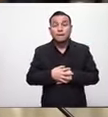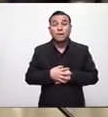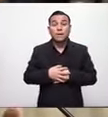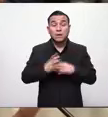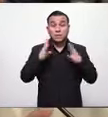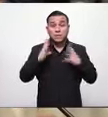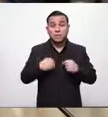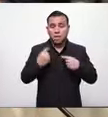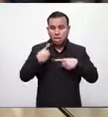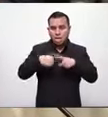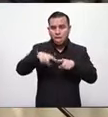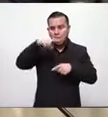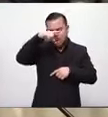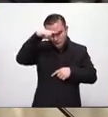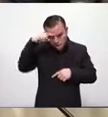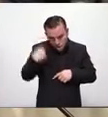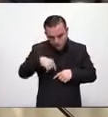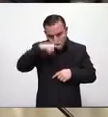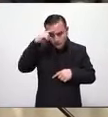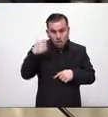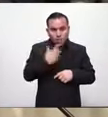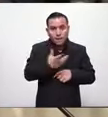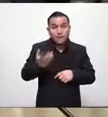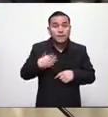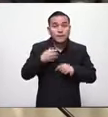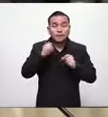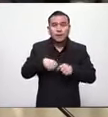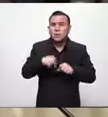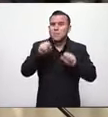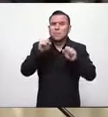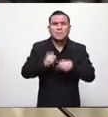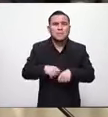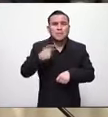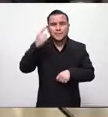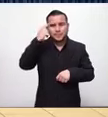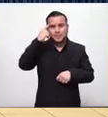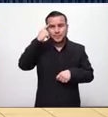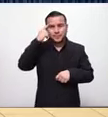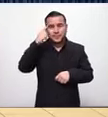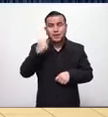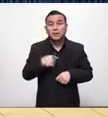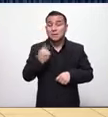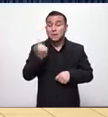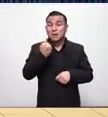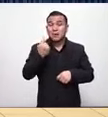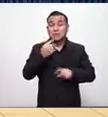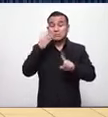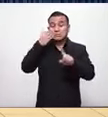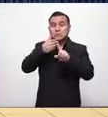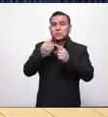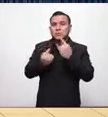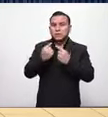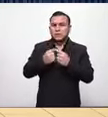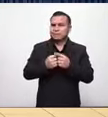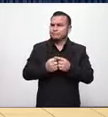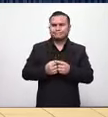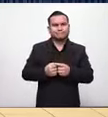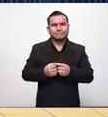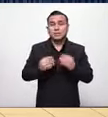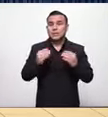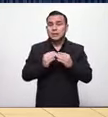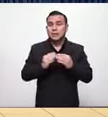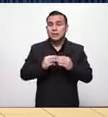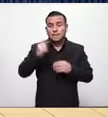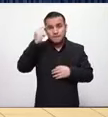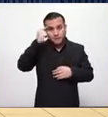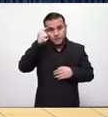ha estado trabajando para esa gente también no podemos pensar y decir no solamente se han preocupado los grandes no también